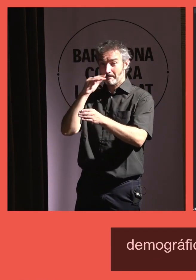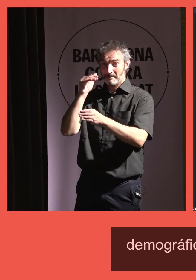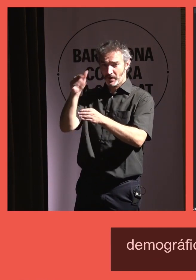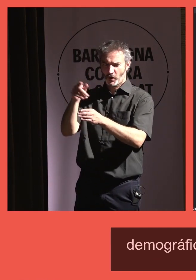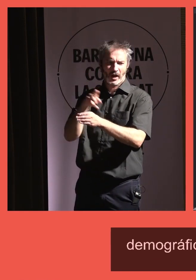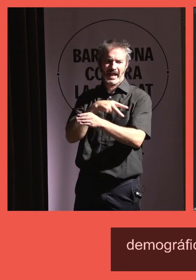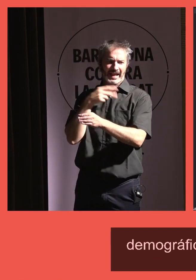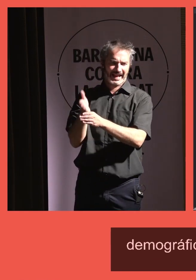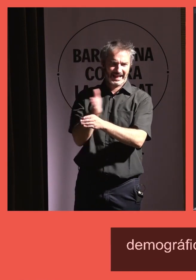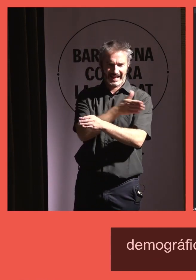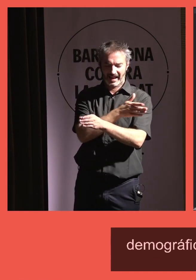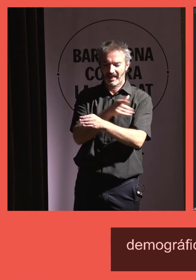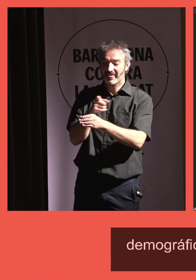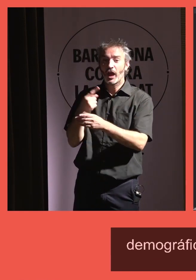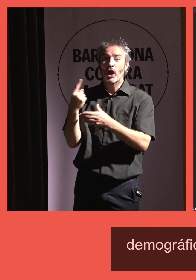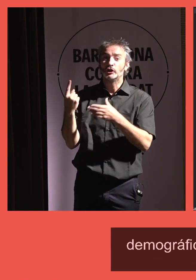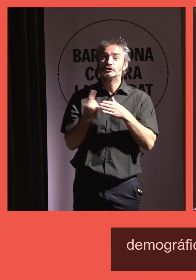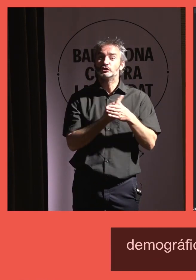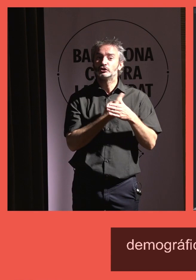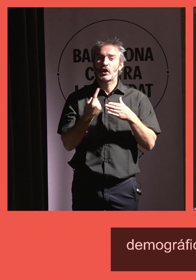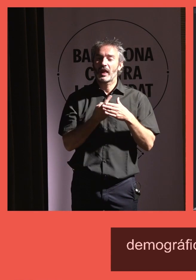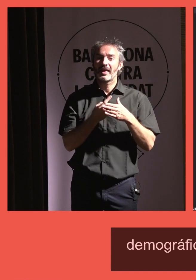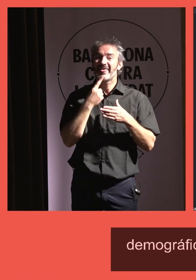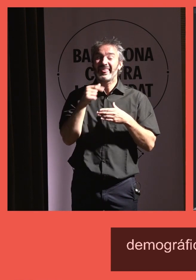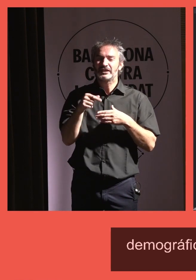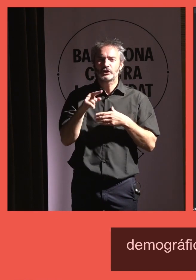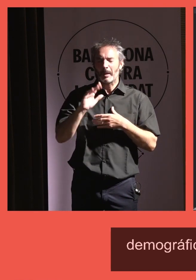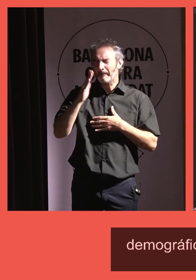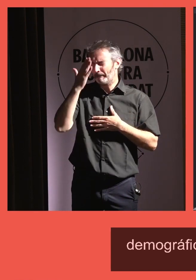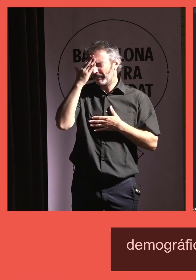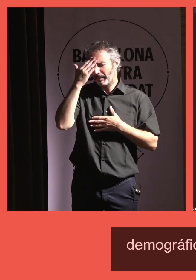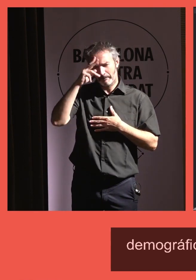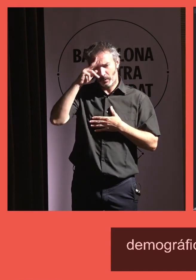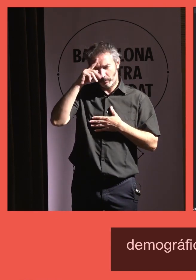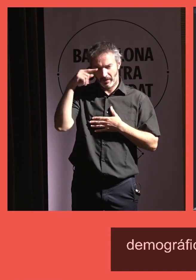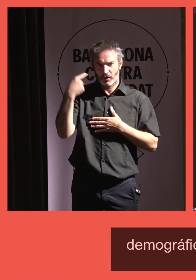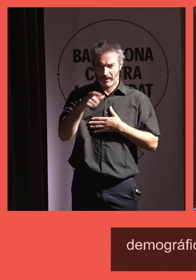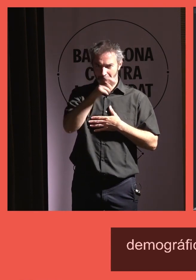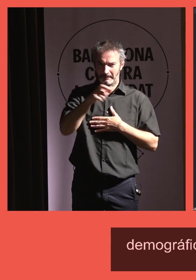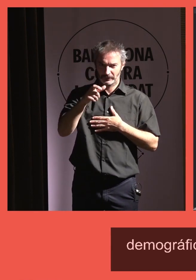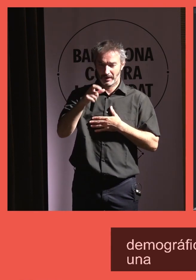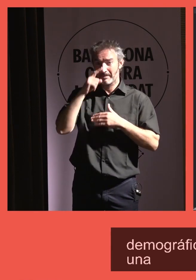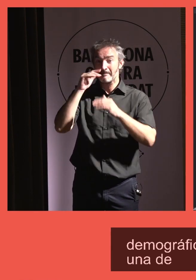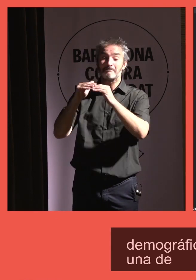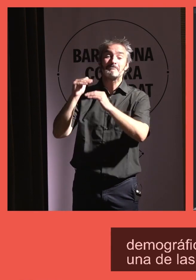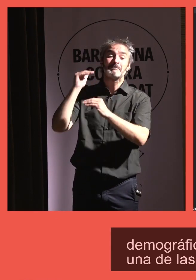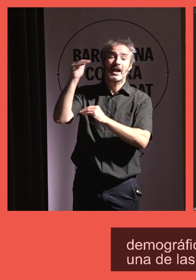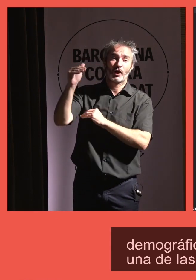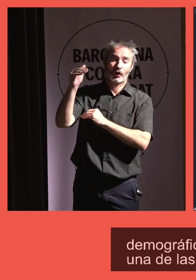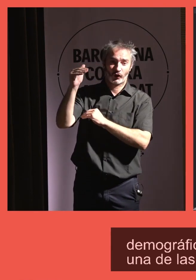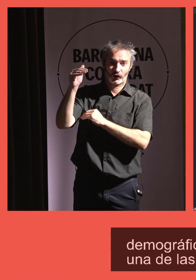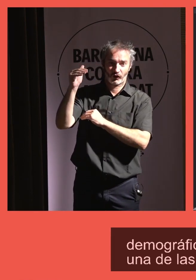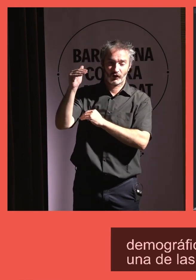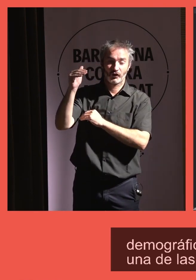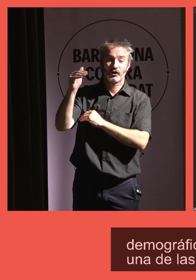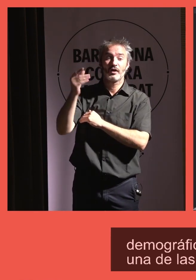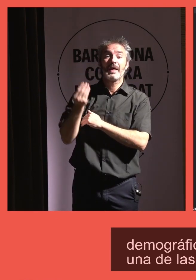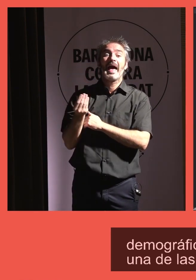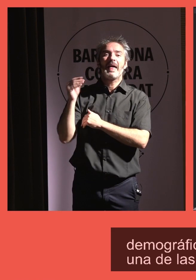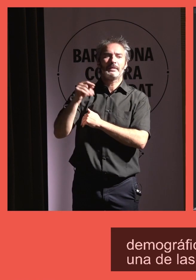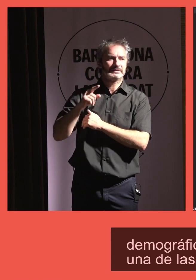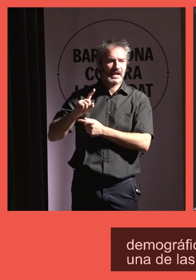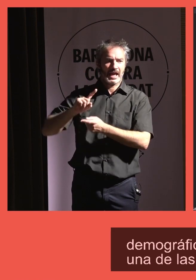población en general, que la soledad supone una de las principales preocupaciones de las personas mayores, y además los